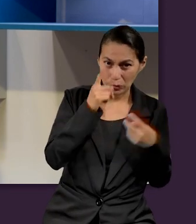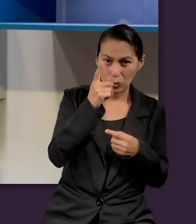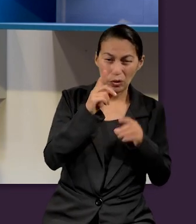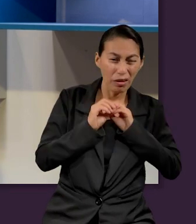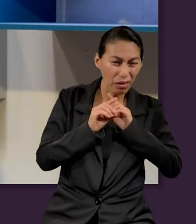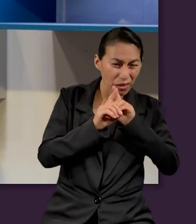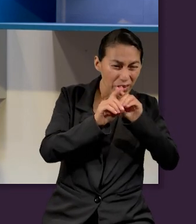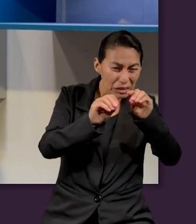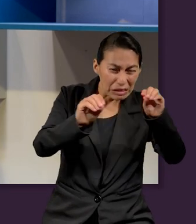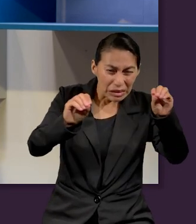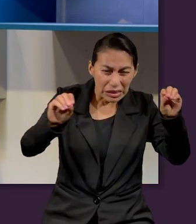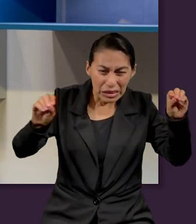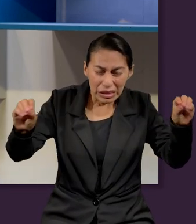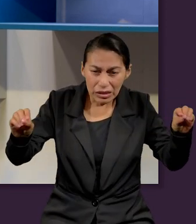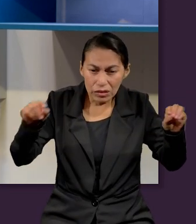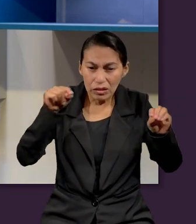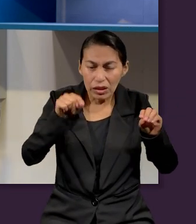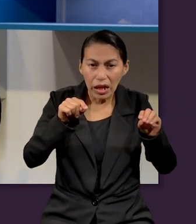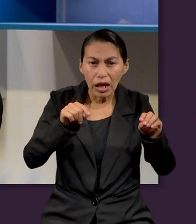tentación fue uno.